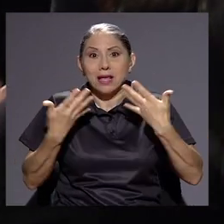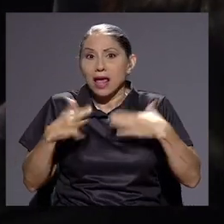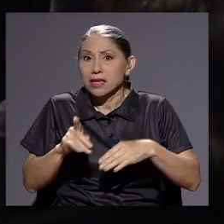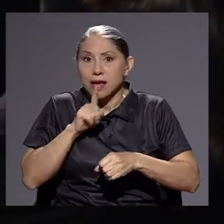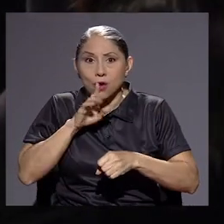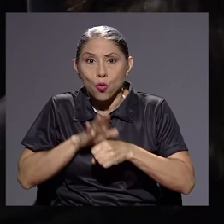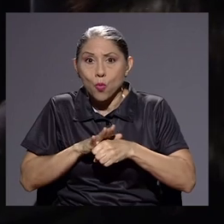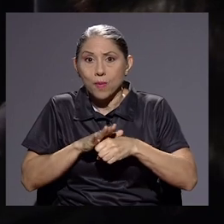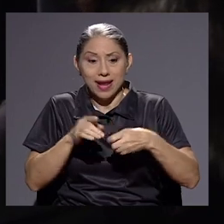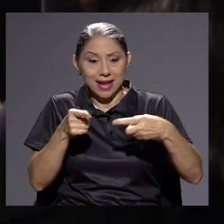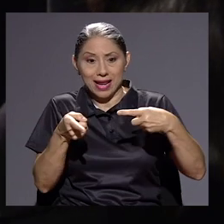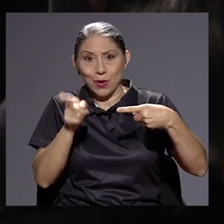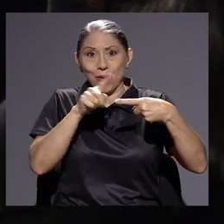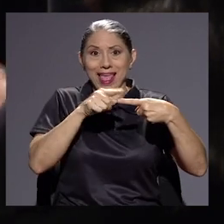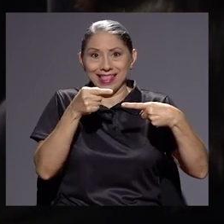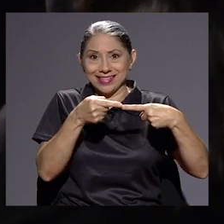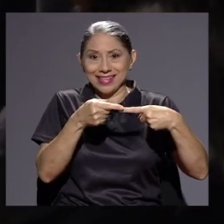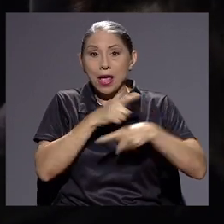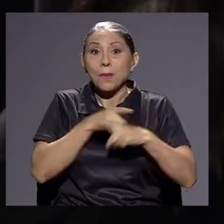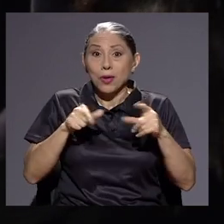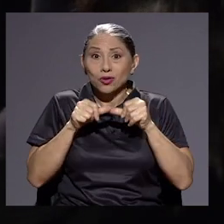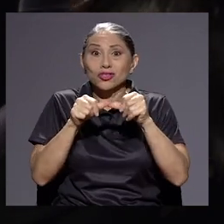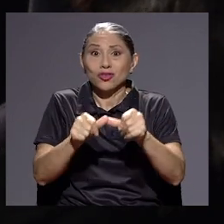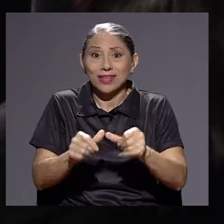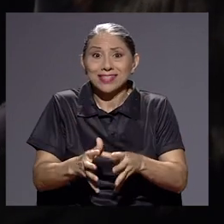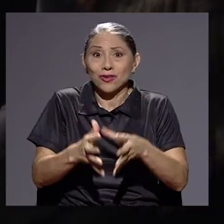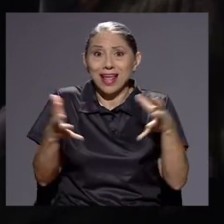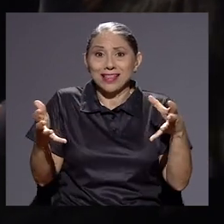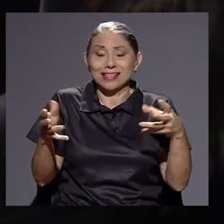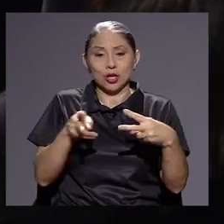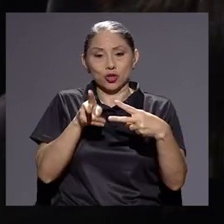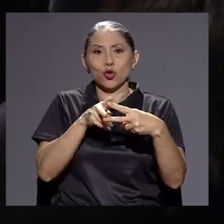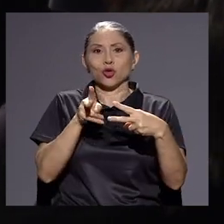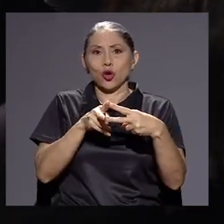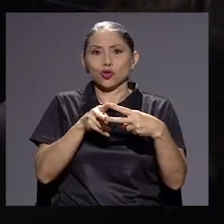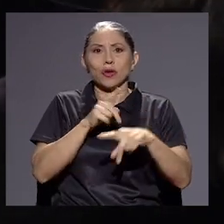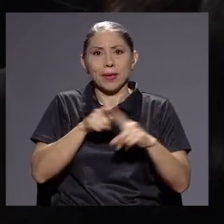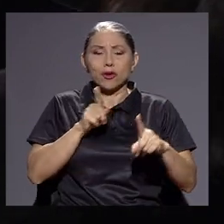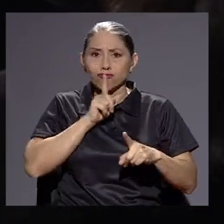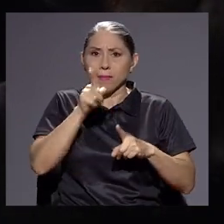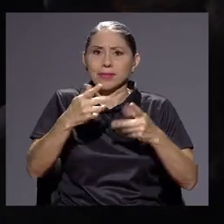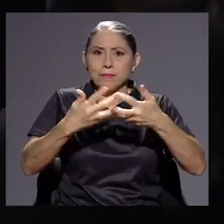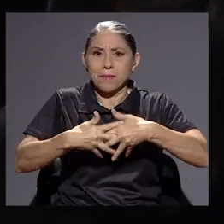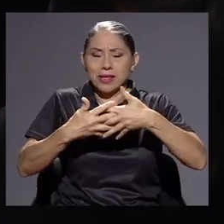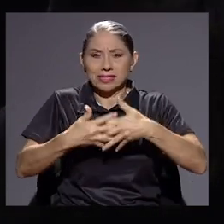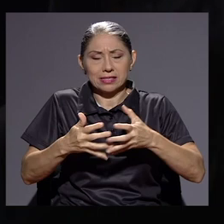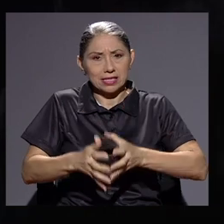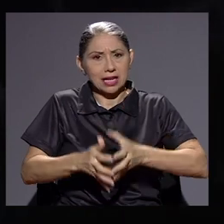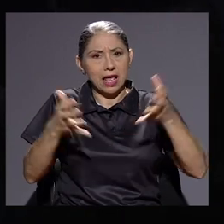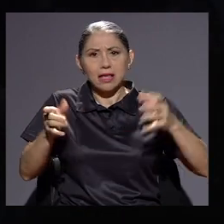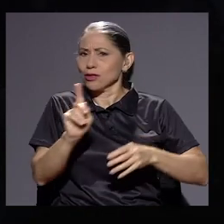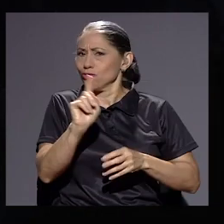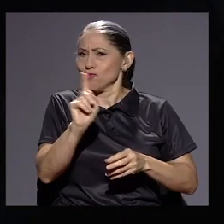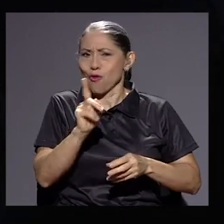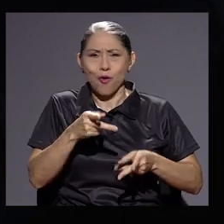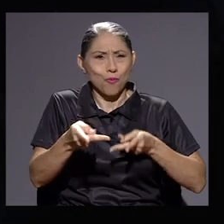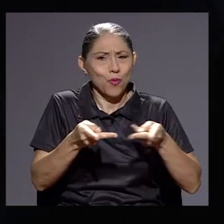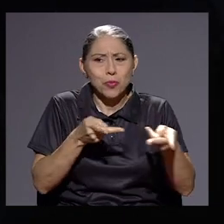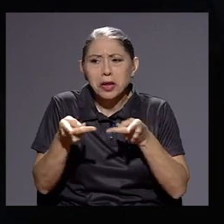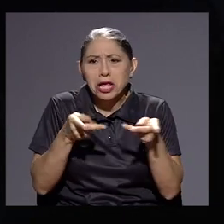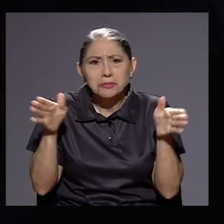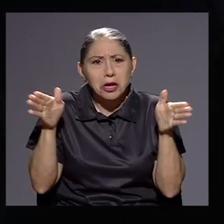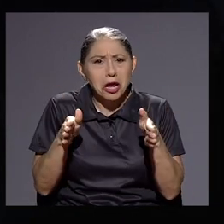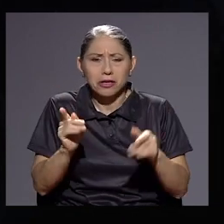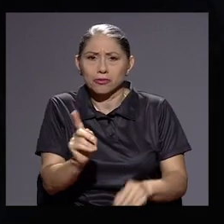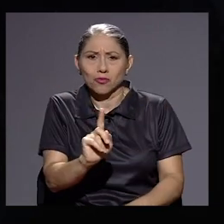Y son dos sectores, pero en realidad siempre son los grandes, ¿verdad? No estamos hablando de pulperías pequeñas,